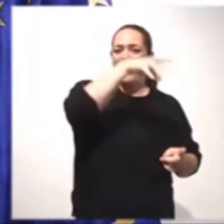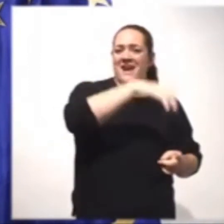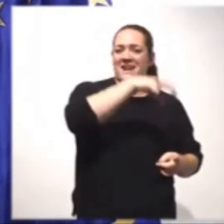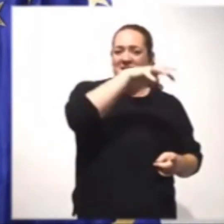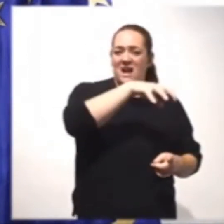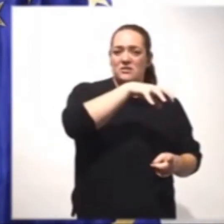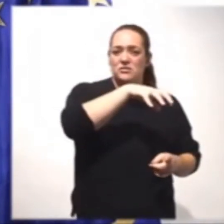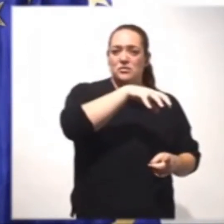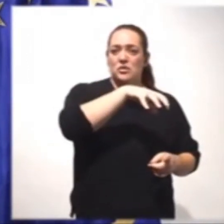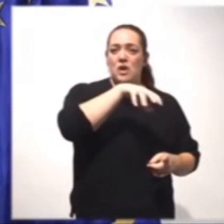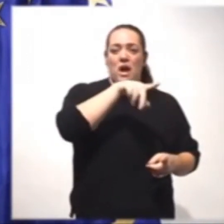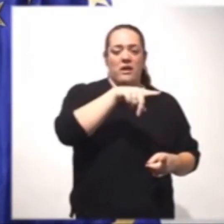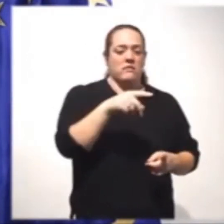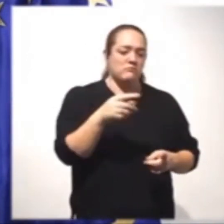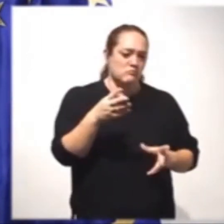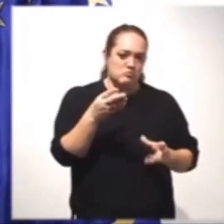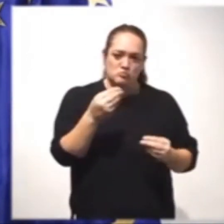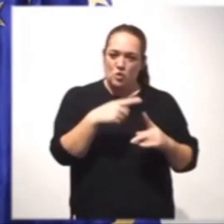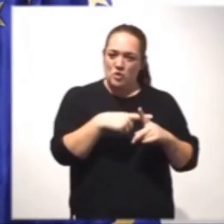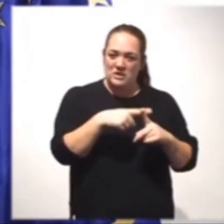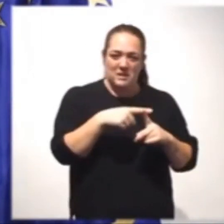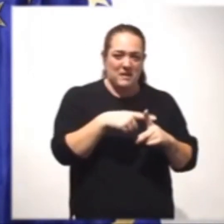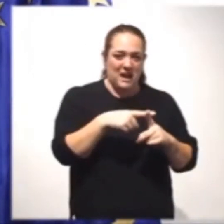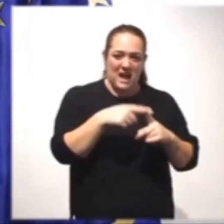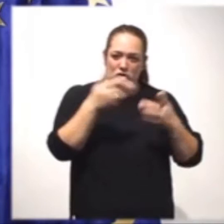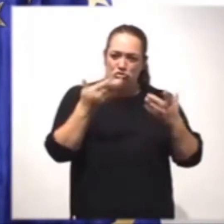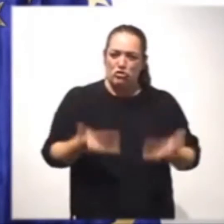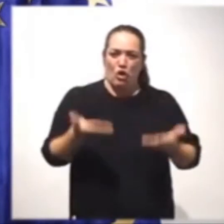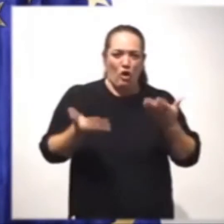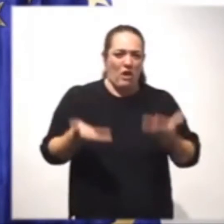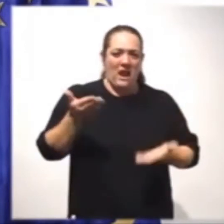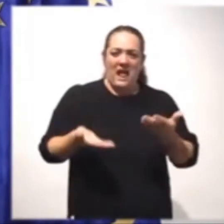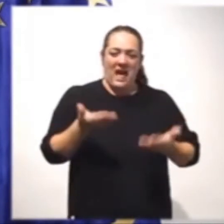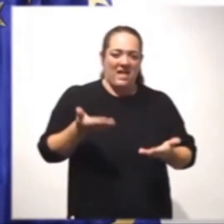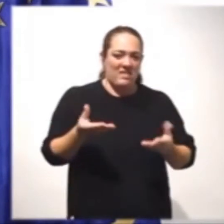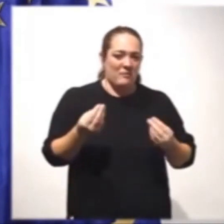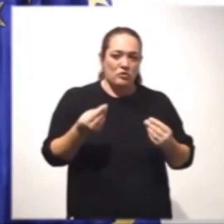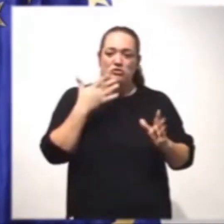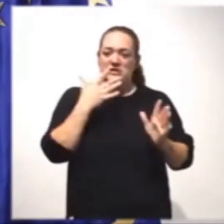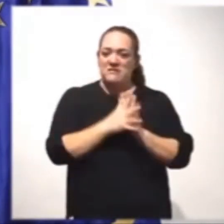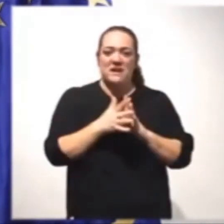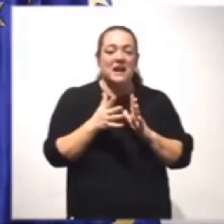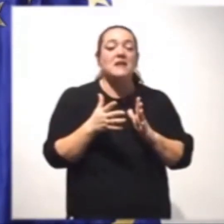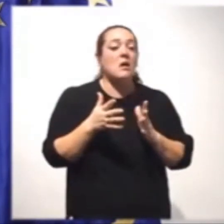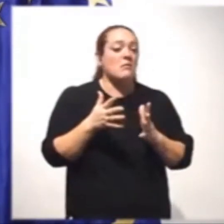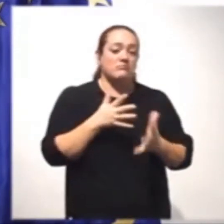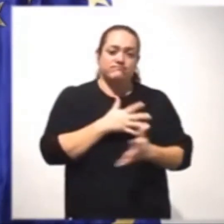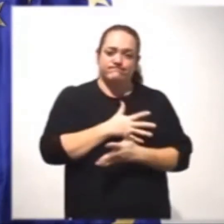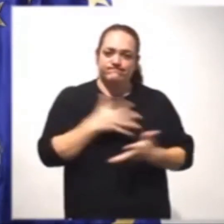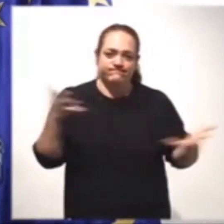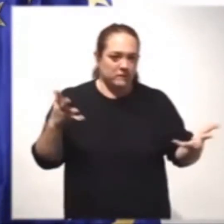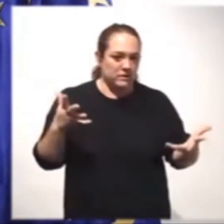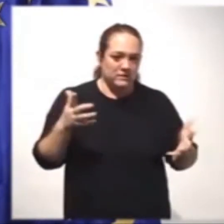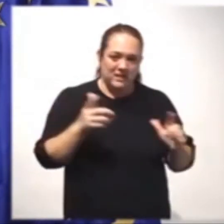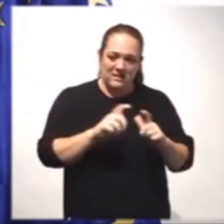una cantidad enorme de toneladas. Es decir, cuando digo enorme, es muy grande. Es decir, ese no sería